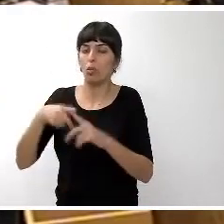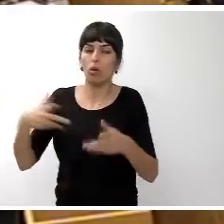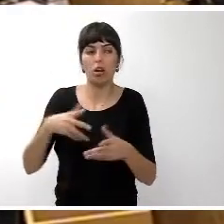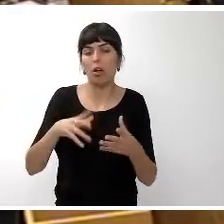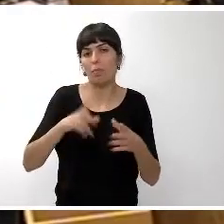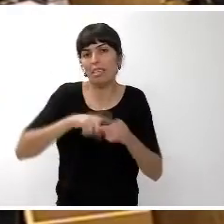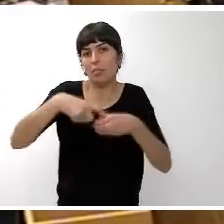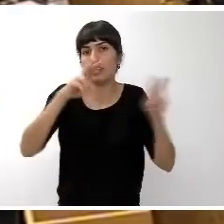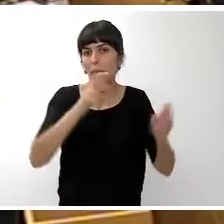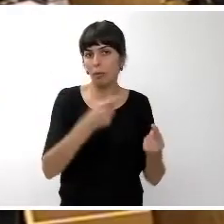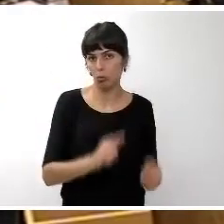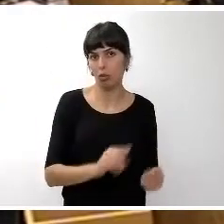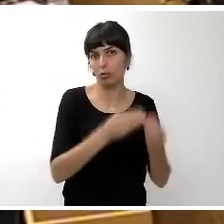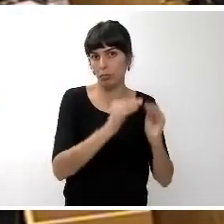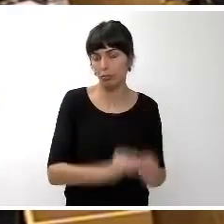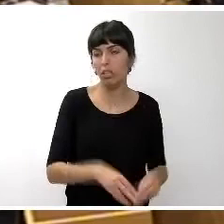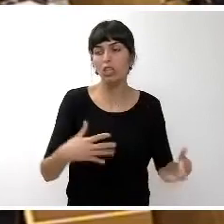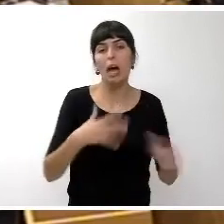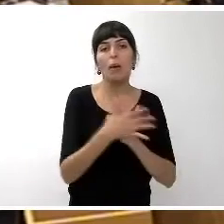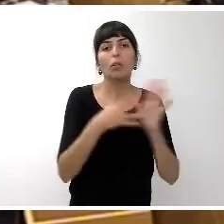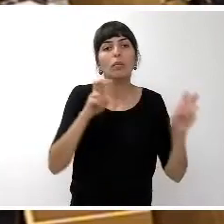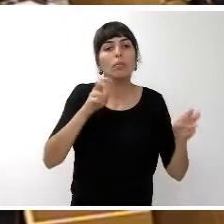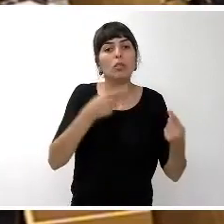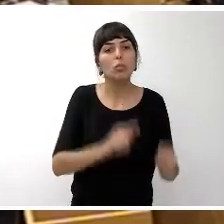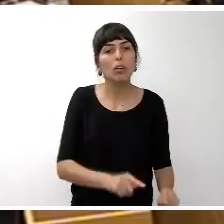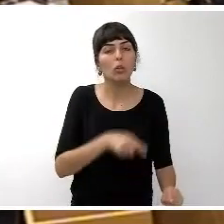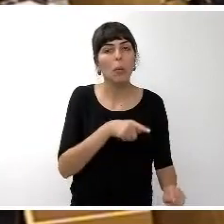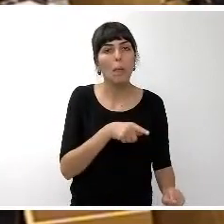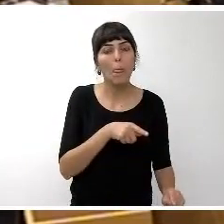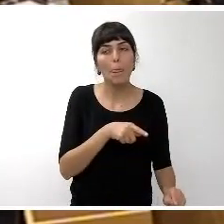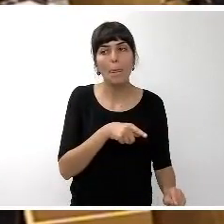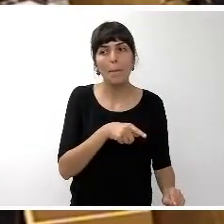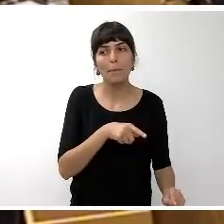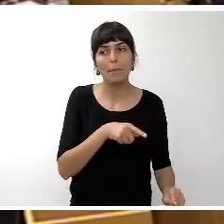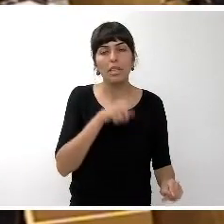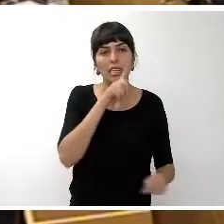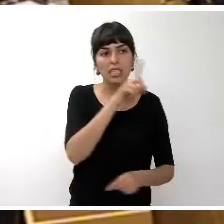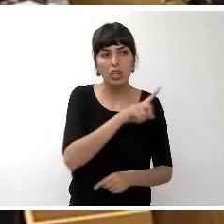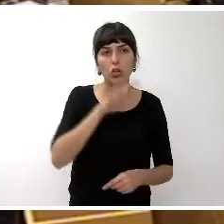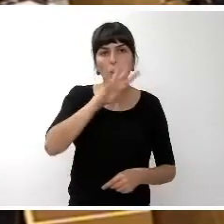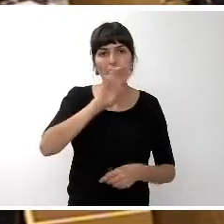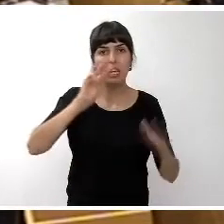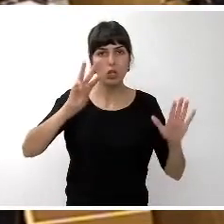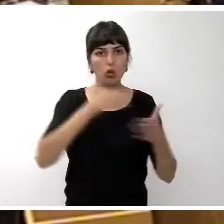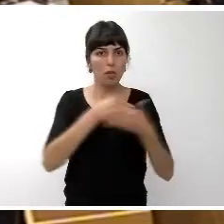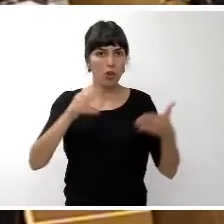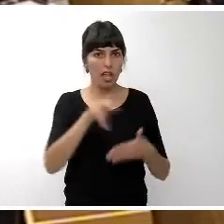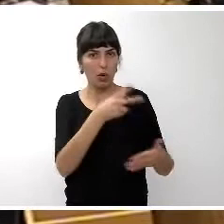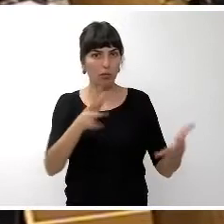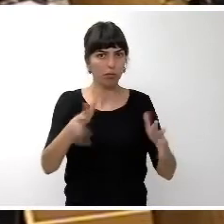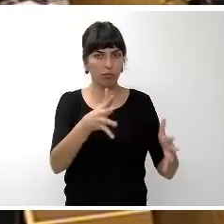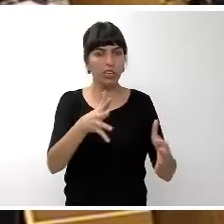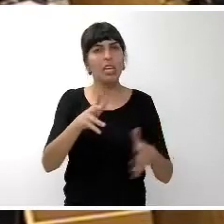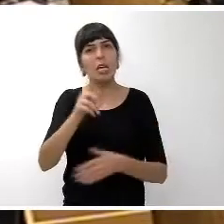participación hablamos de un presupuesto de esta administración de 648 millones de euros aproximadamente y de un presupuesto